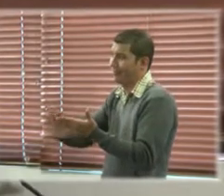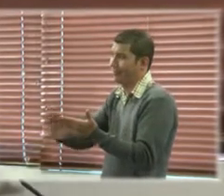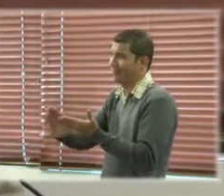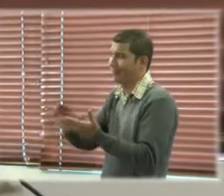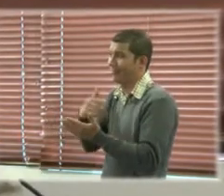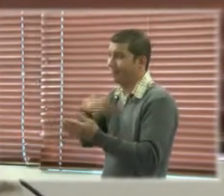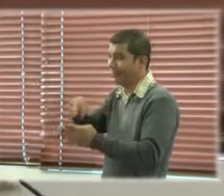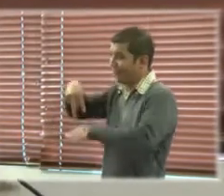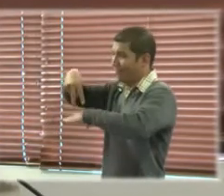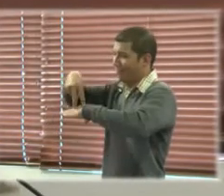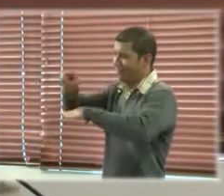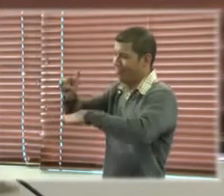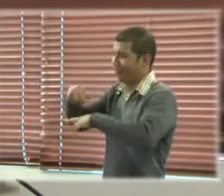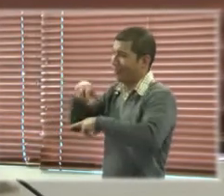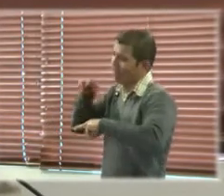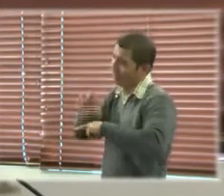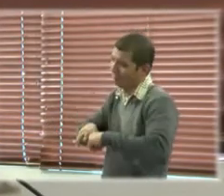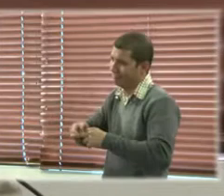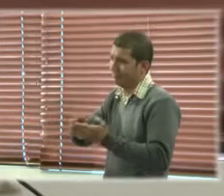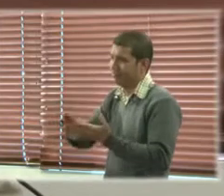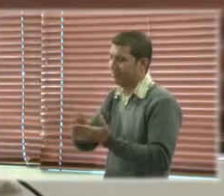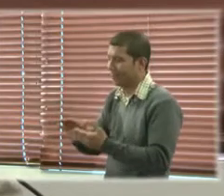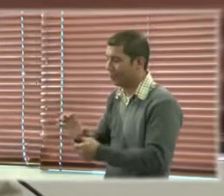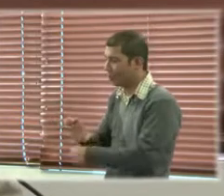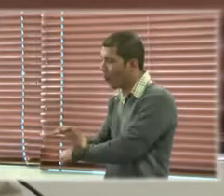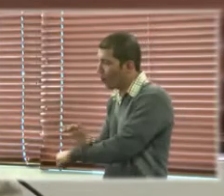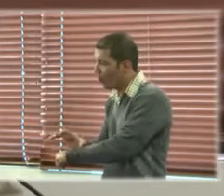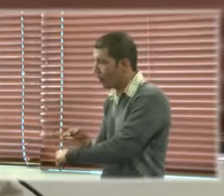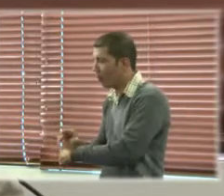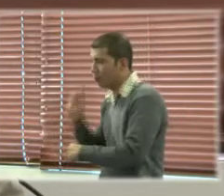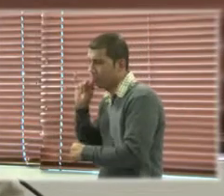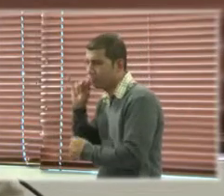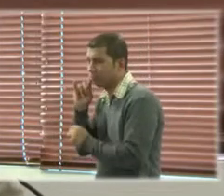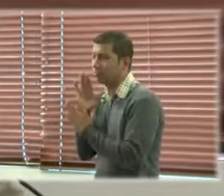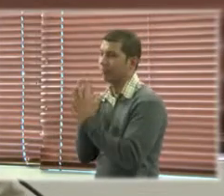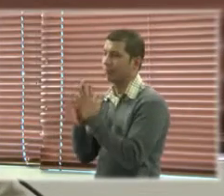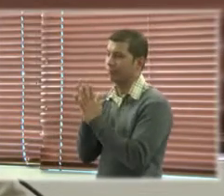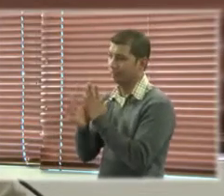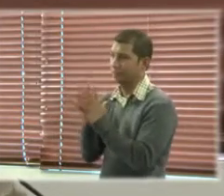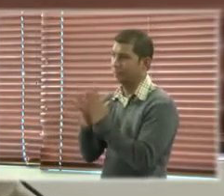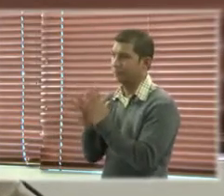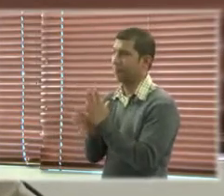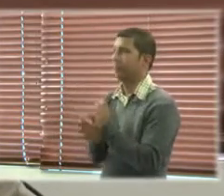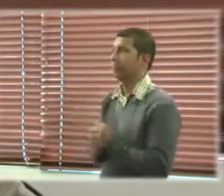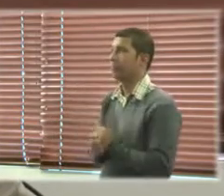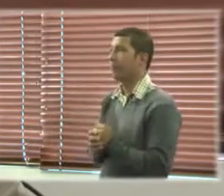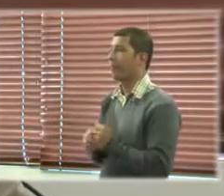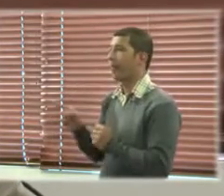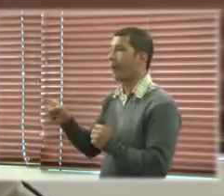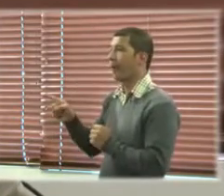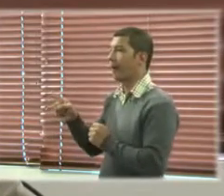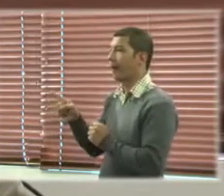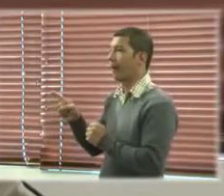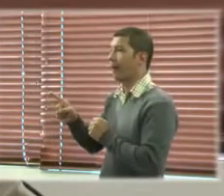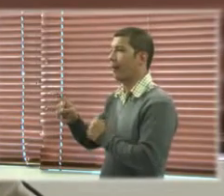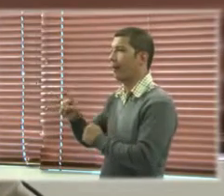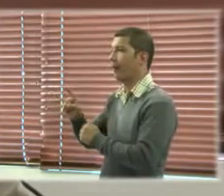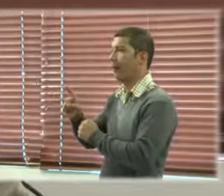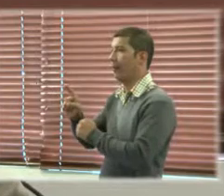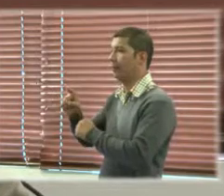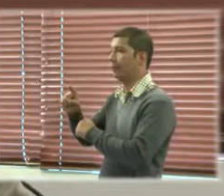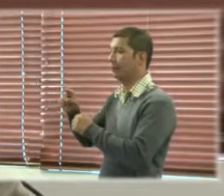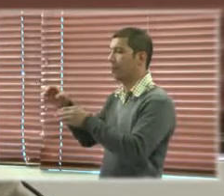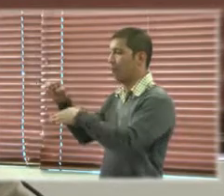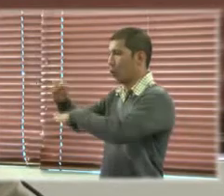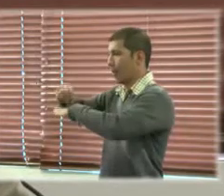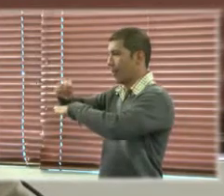un poquito más sobre esta iniciativa concretamente que se desarrolla desde Handicap International, es una